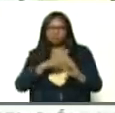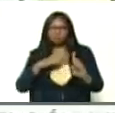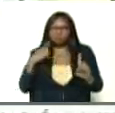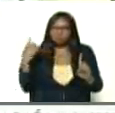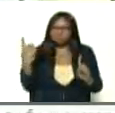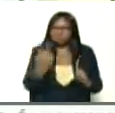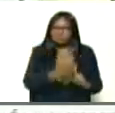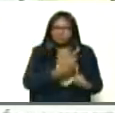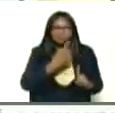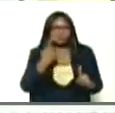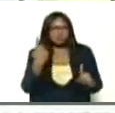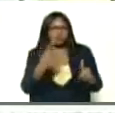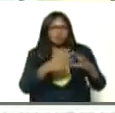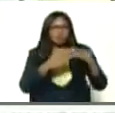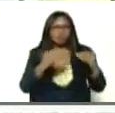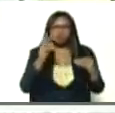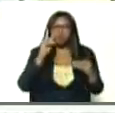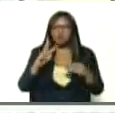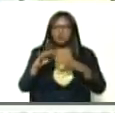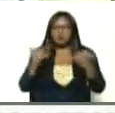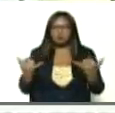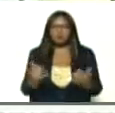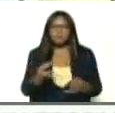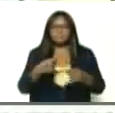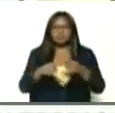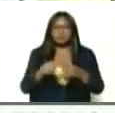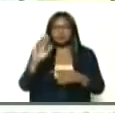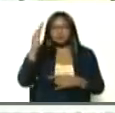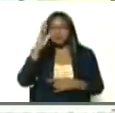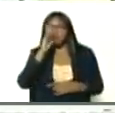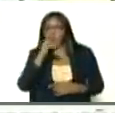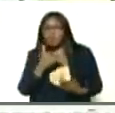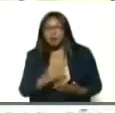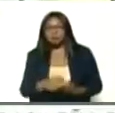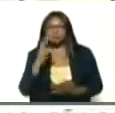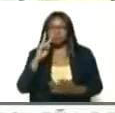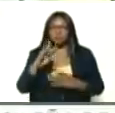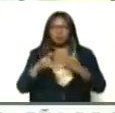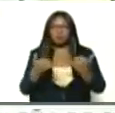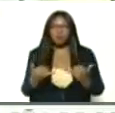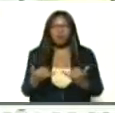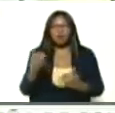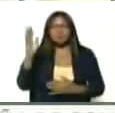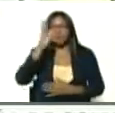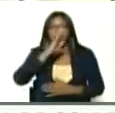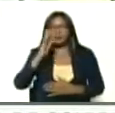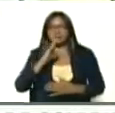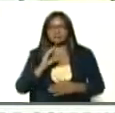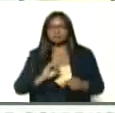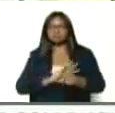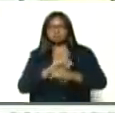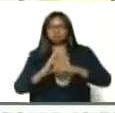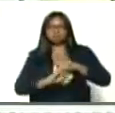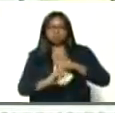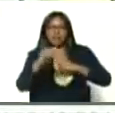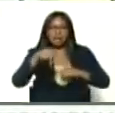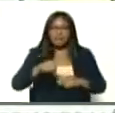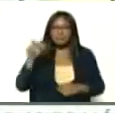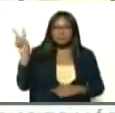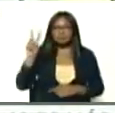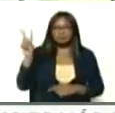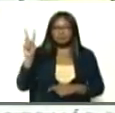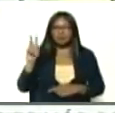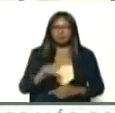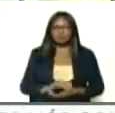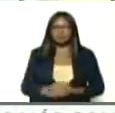evaluar todos los factores, pero sin lugar a dudas, la llegada de la variante brasilera, en Venezuela, está